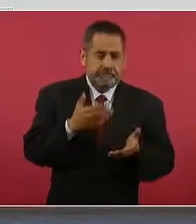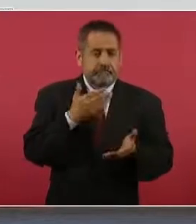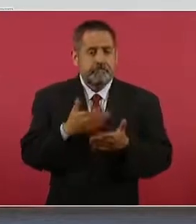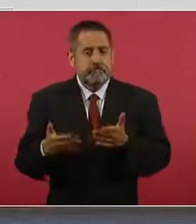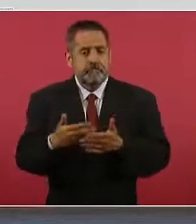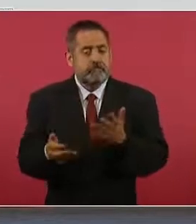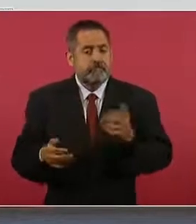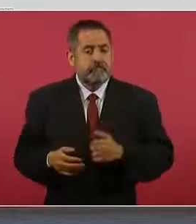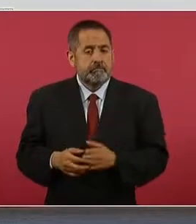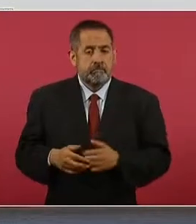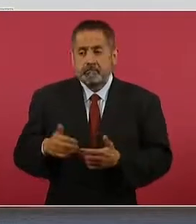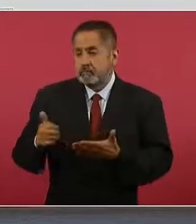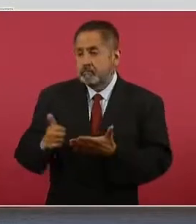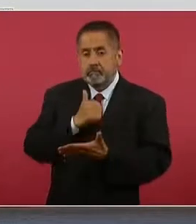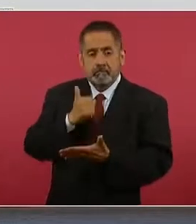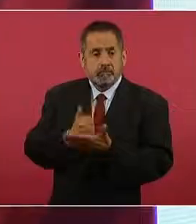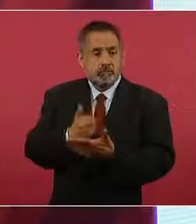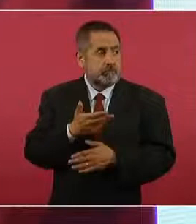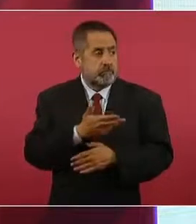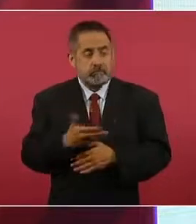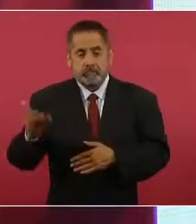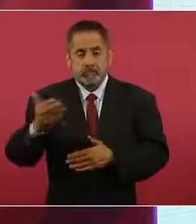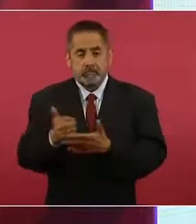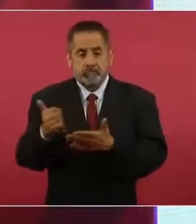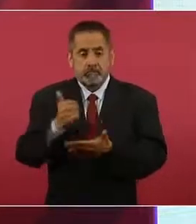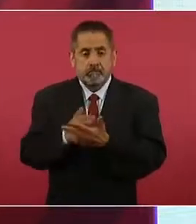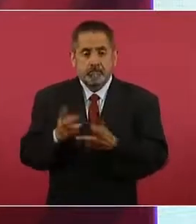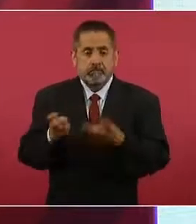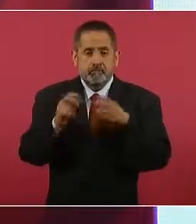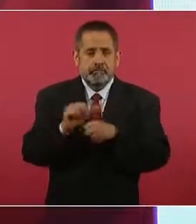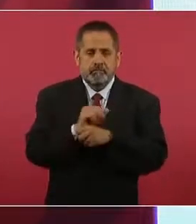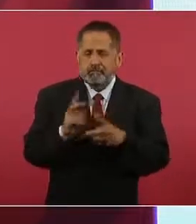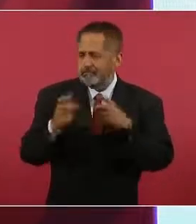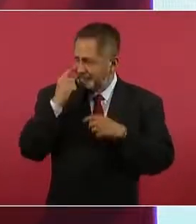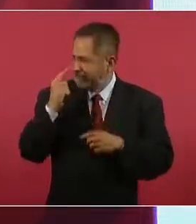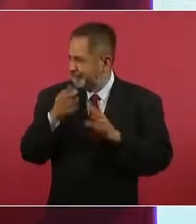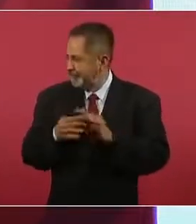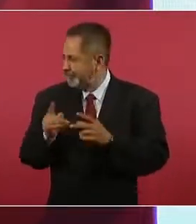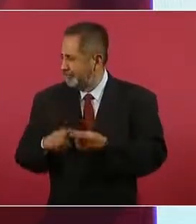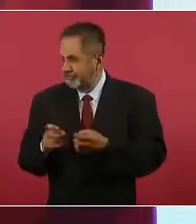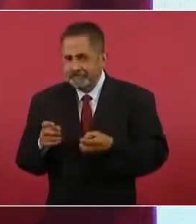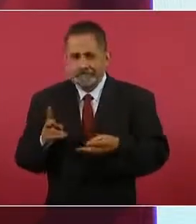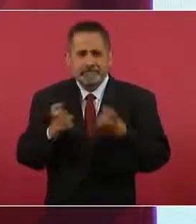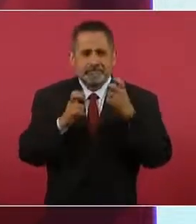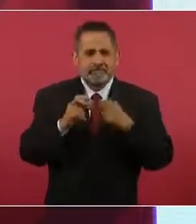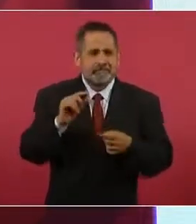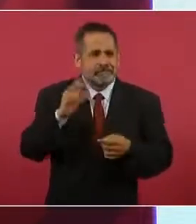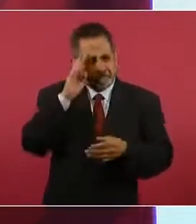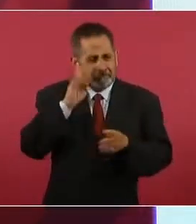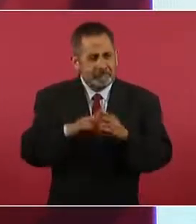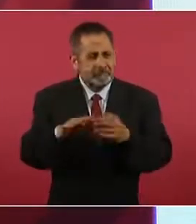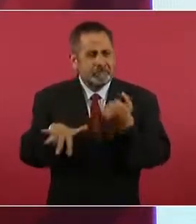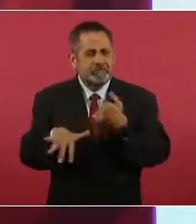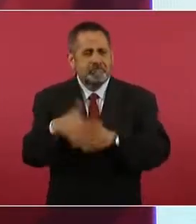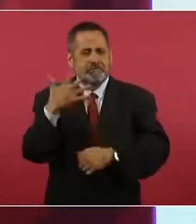resulta que en la ciudad el robo de vehículo, a ver si no lo tienen, es como 15.